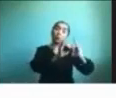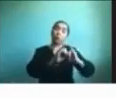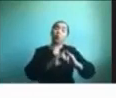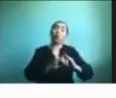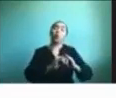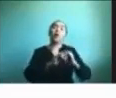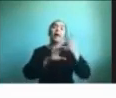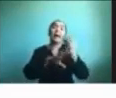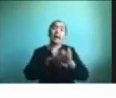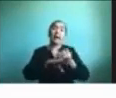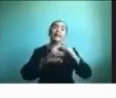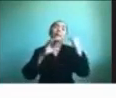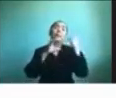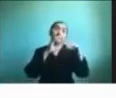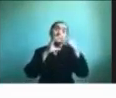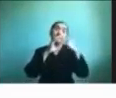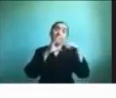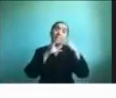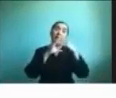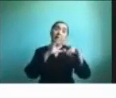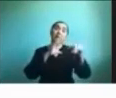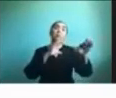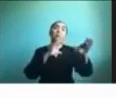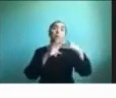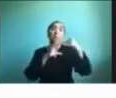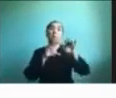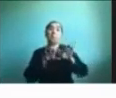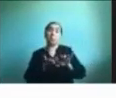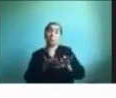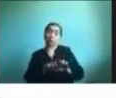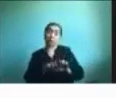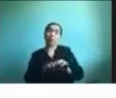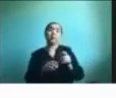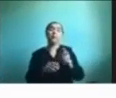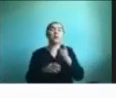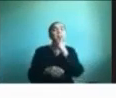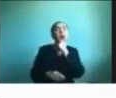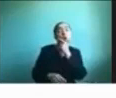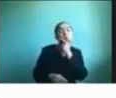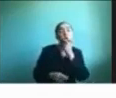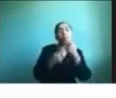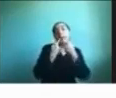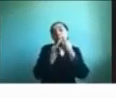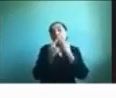correos para que nos pueden escribir en caso de que tengan dudas y consultas